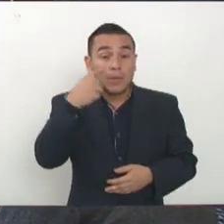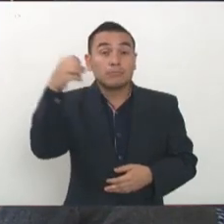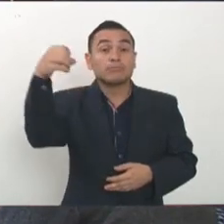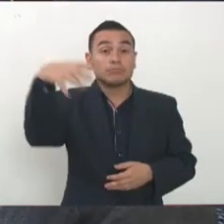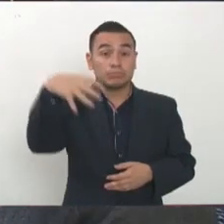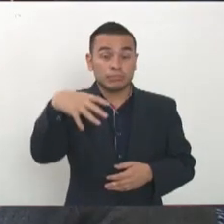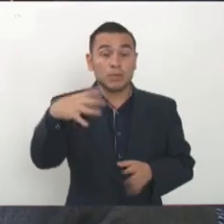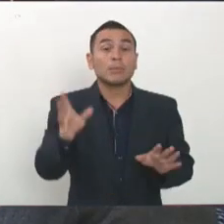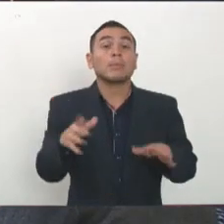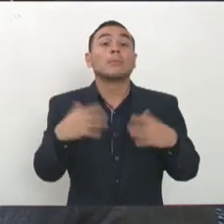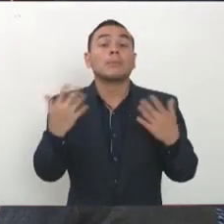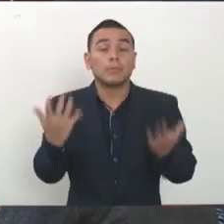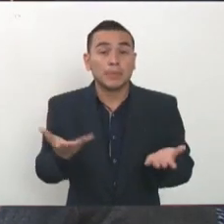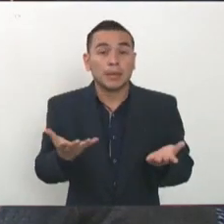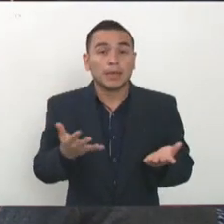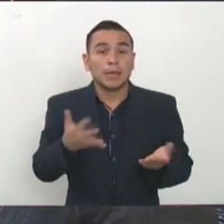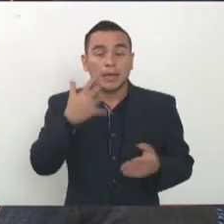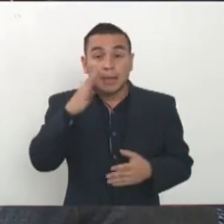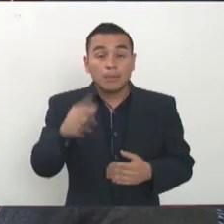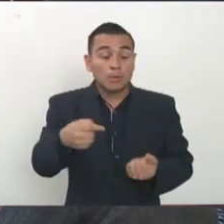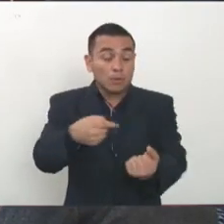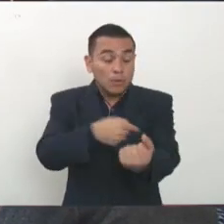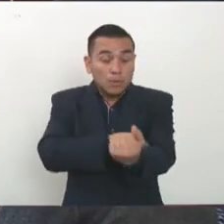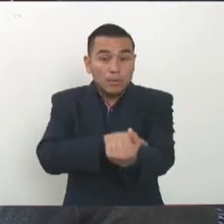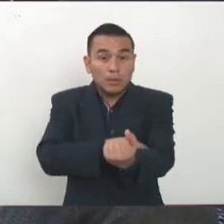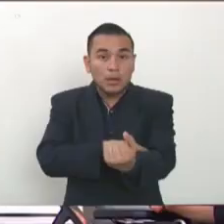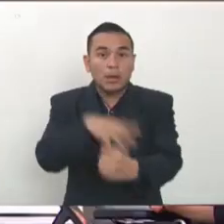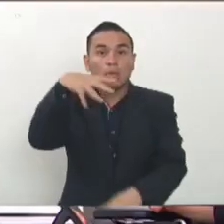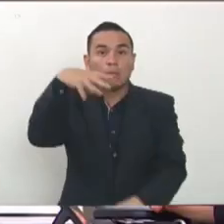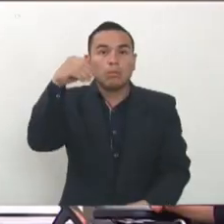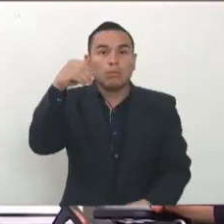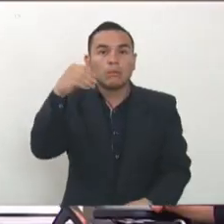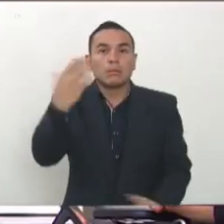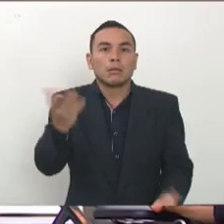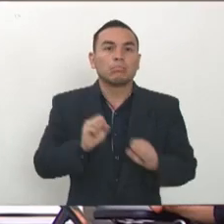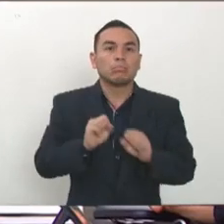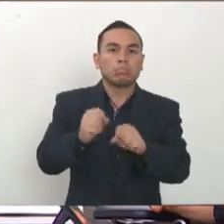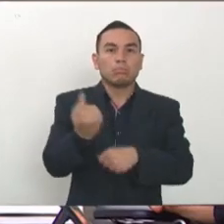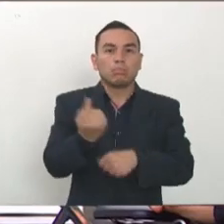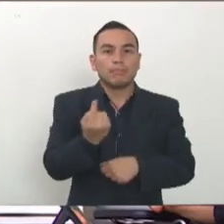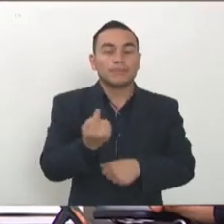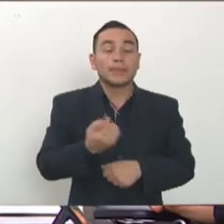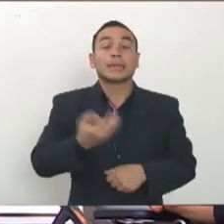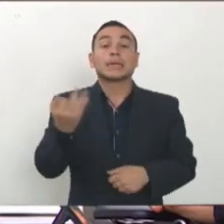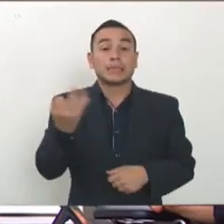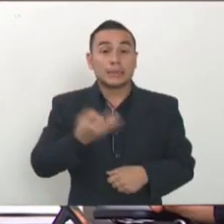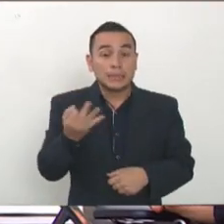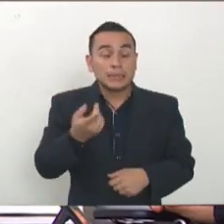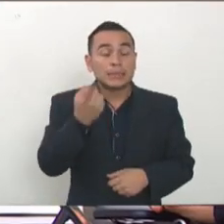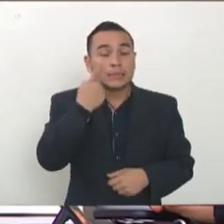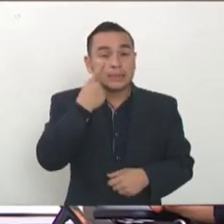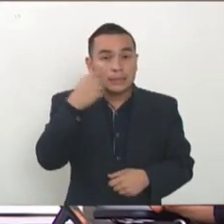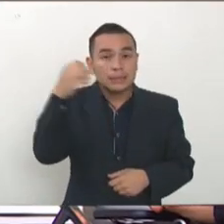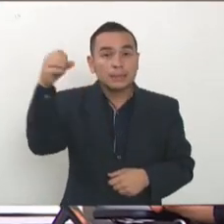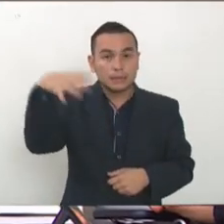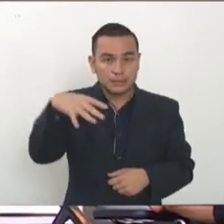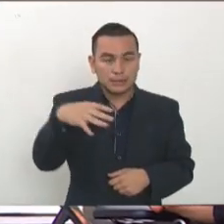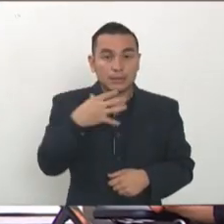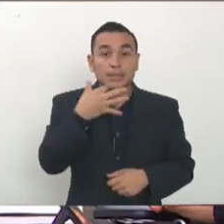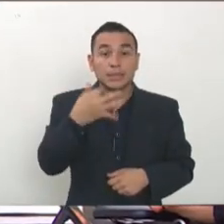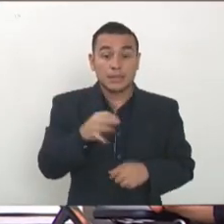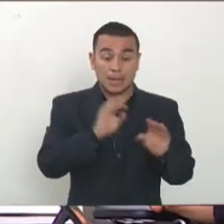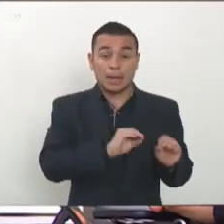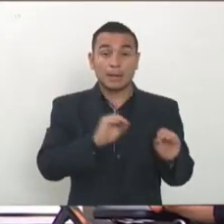o no vamos a tener fuerza pública en la calle o no vamos a tener médicos entonces